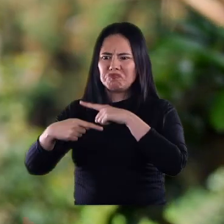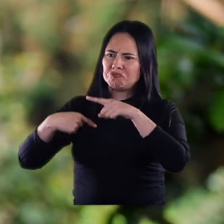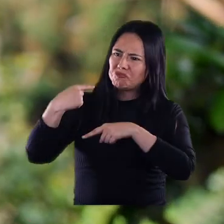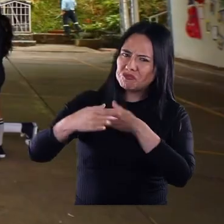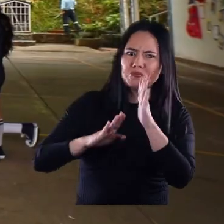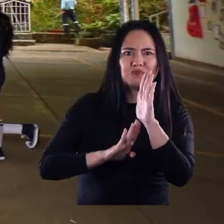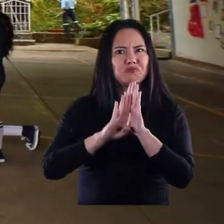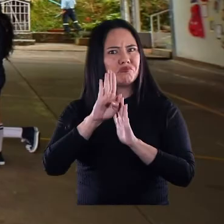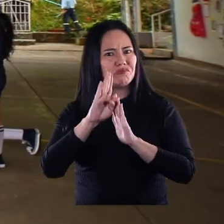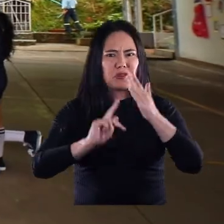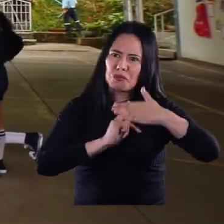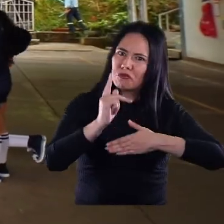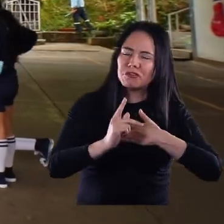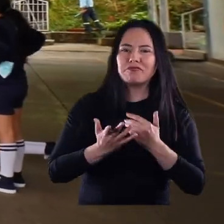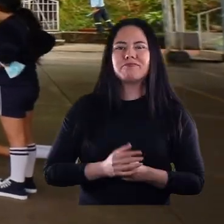transversalización.